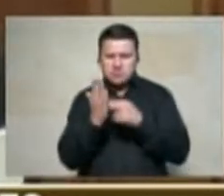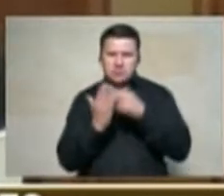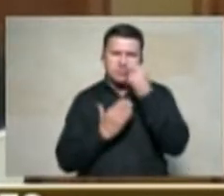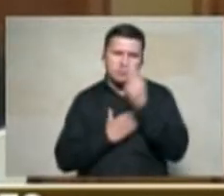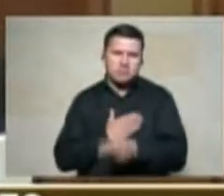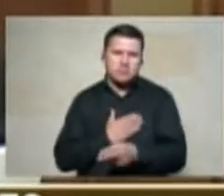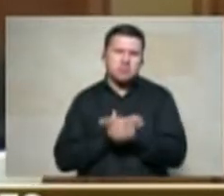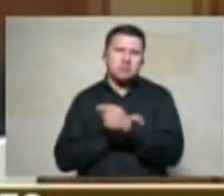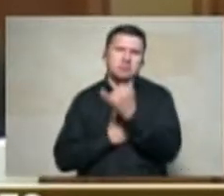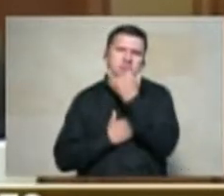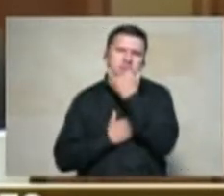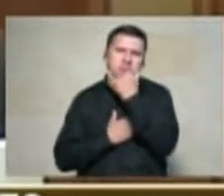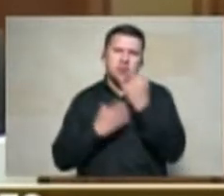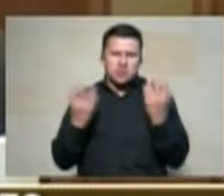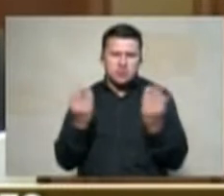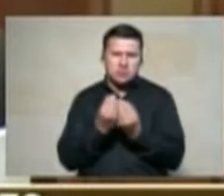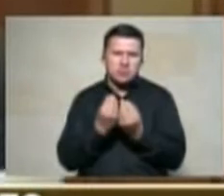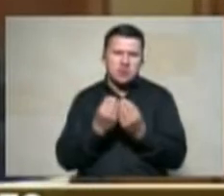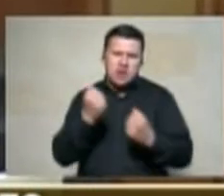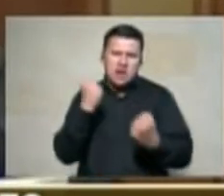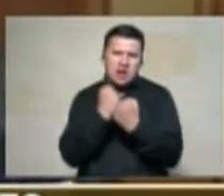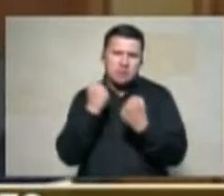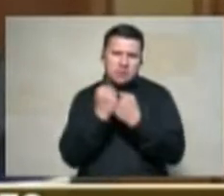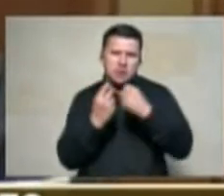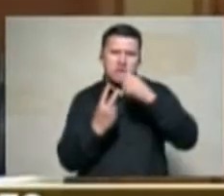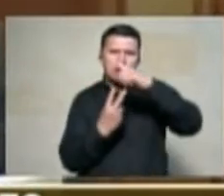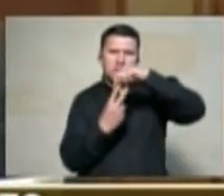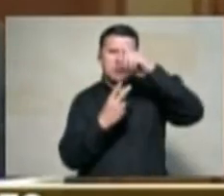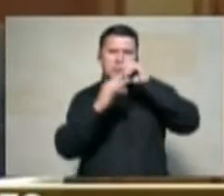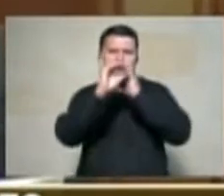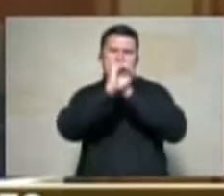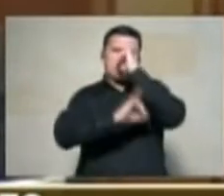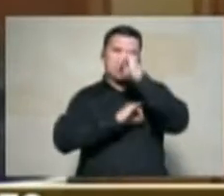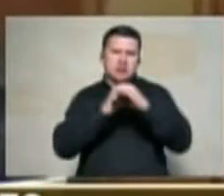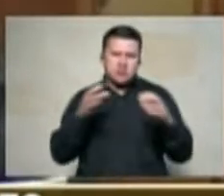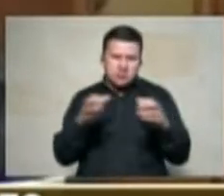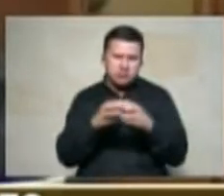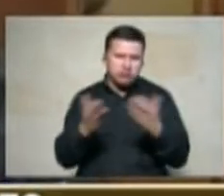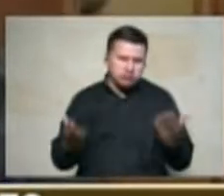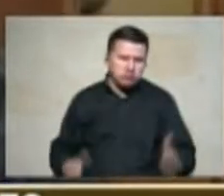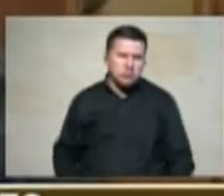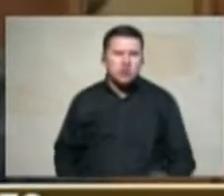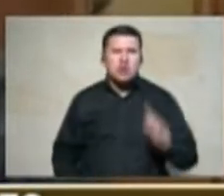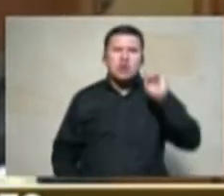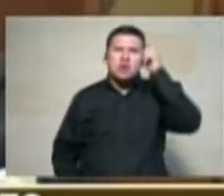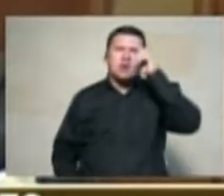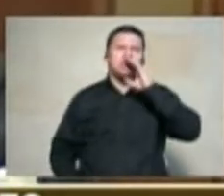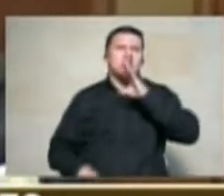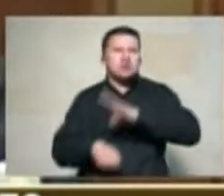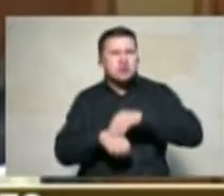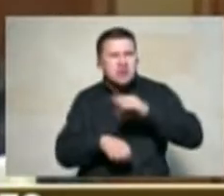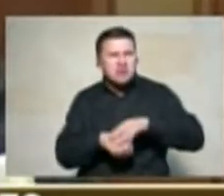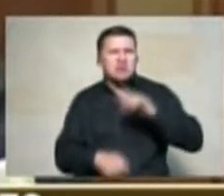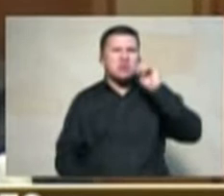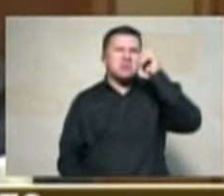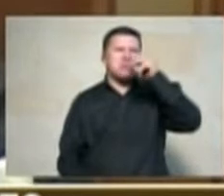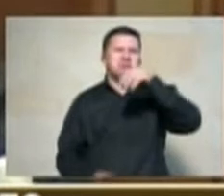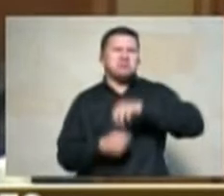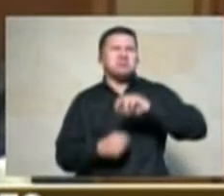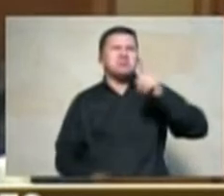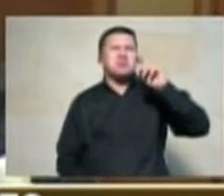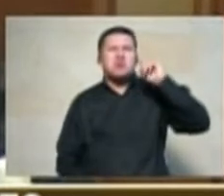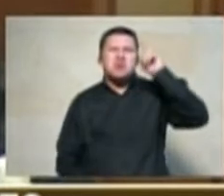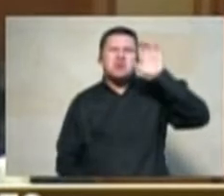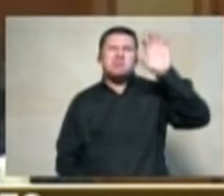con apoyo de la cooperación internacional con el gobierno de Suecia con otros gobiernos que precisamente